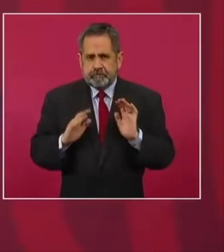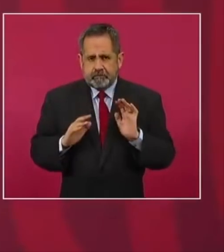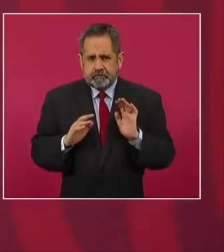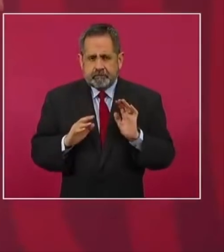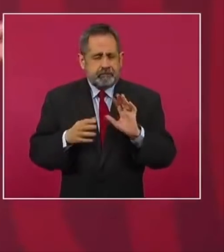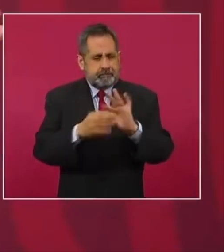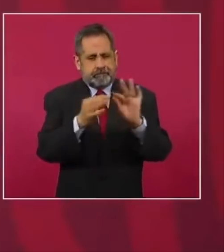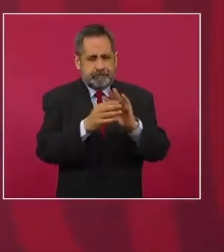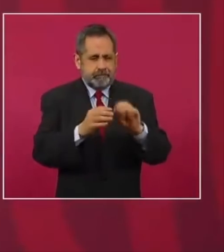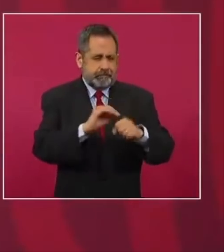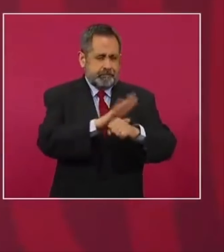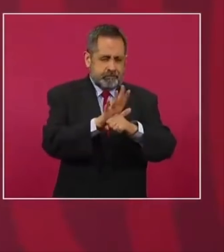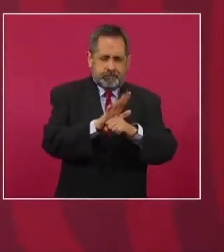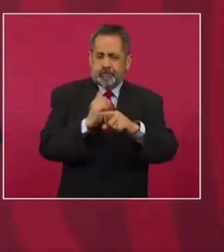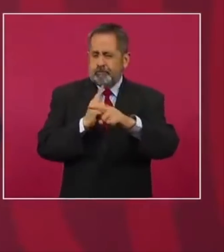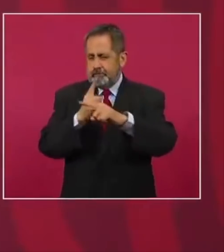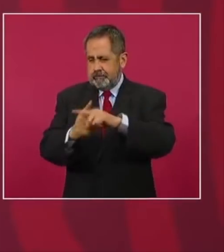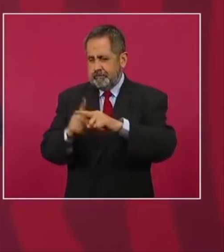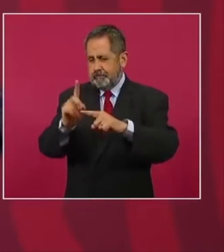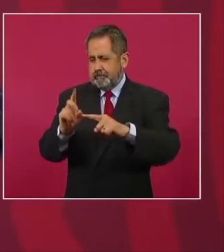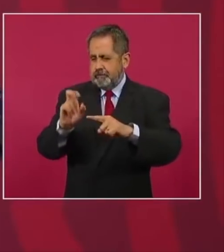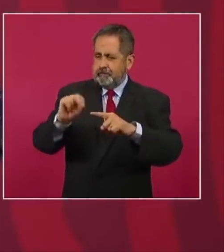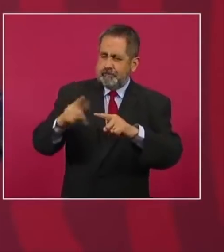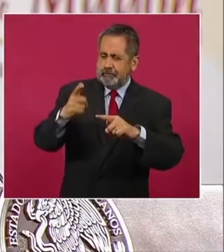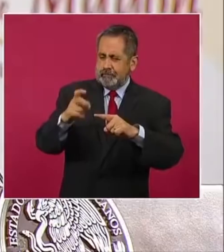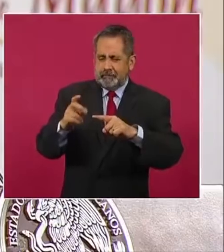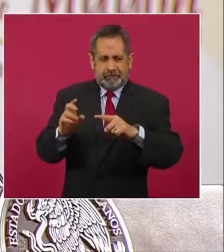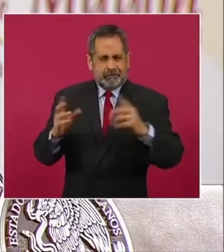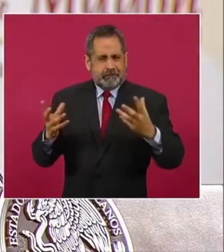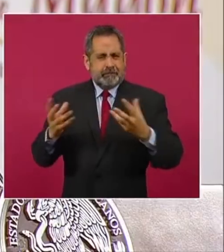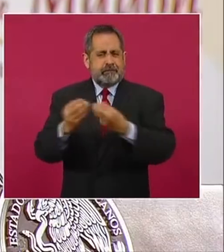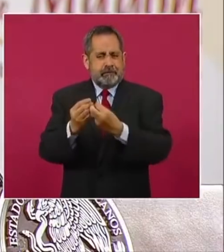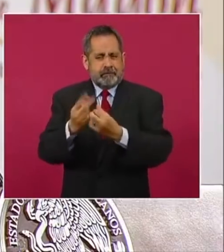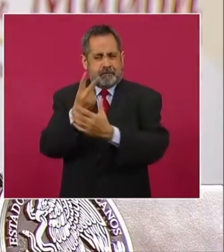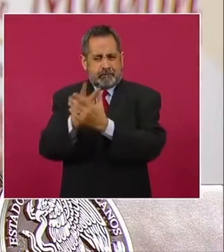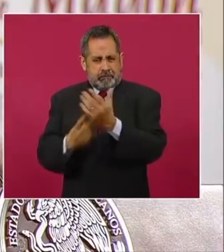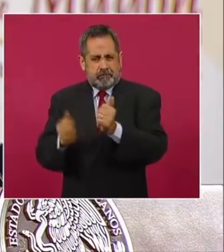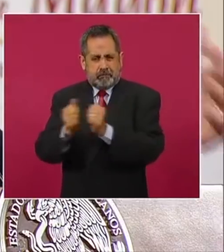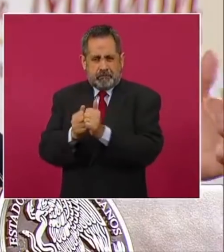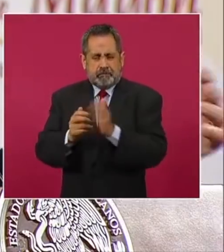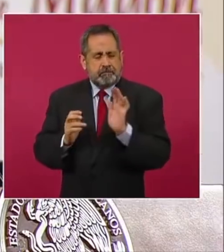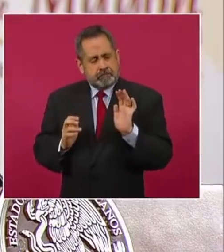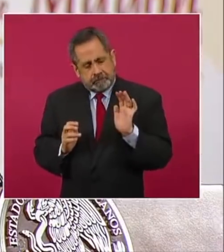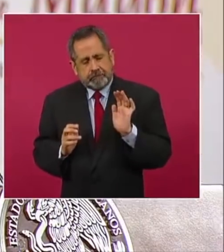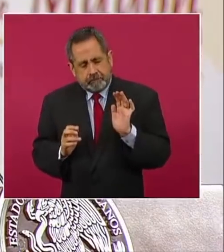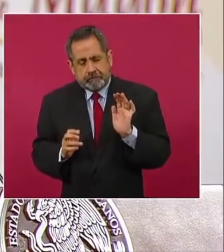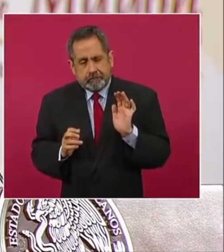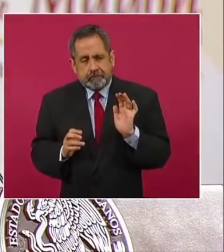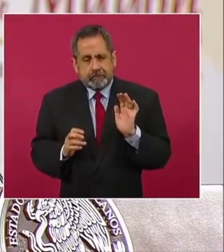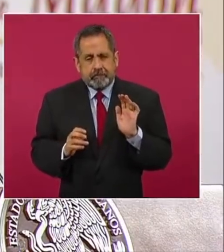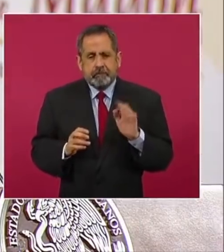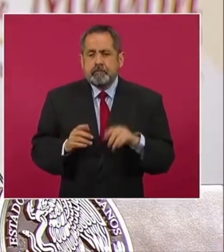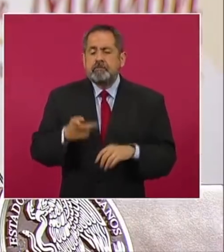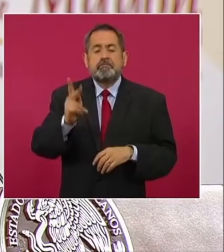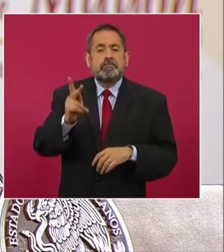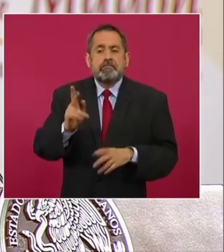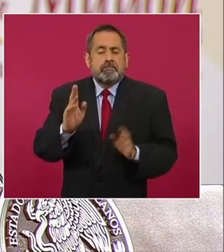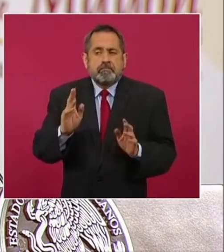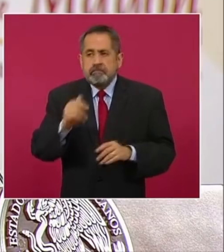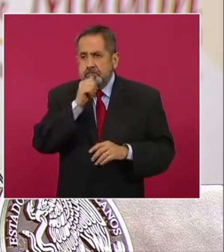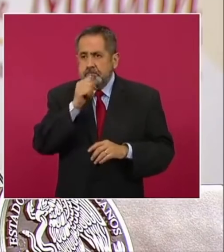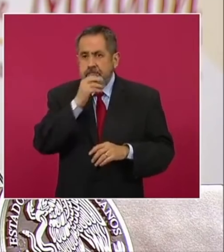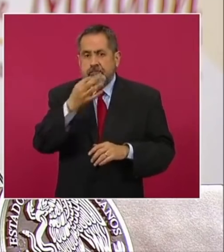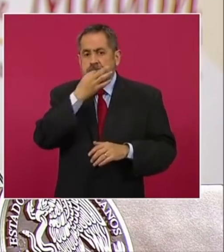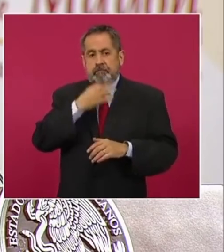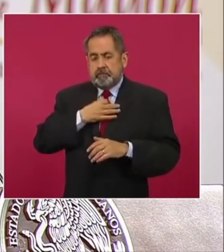popular porque es COVID y al mismo tiempo alguien puede contraer el dengue en lo que está en resguardo, pero